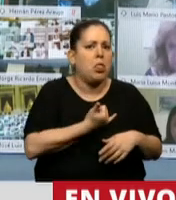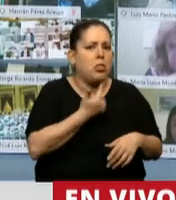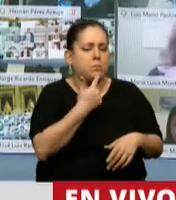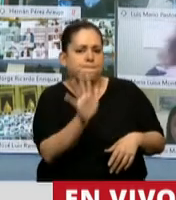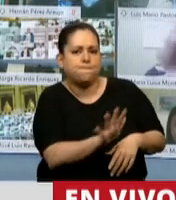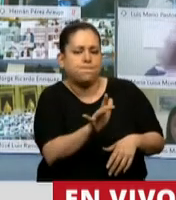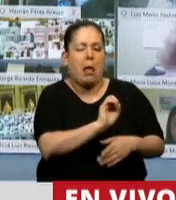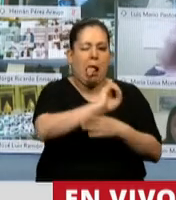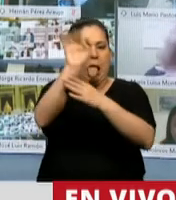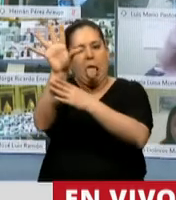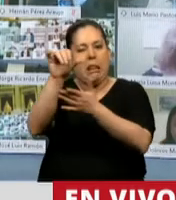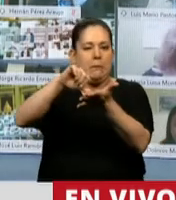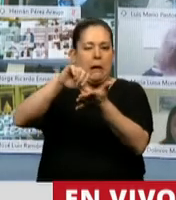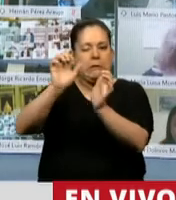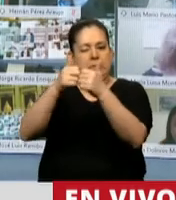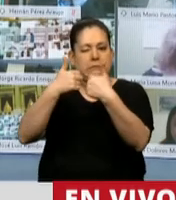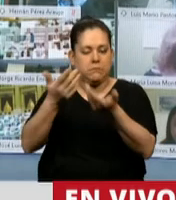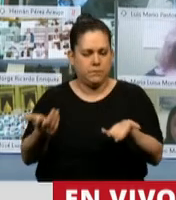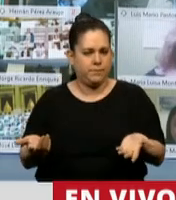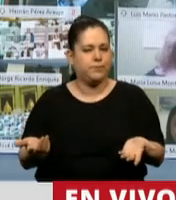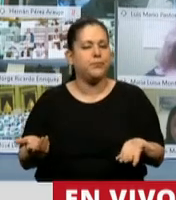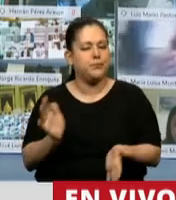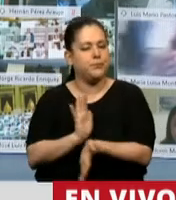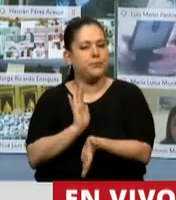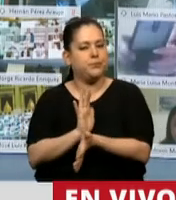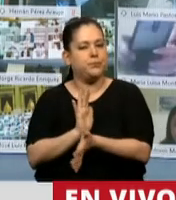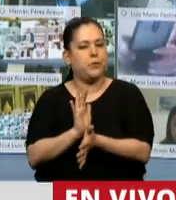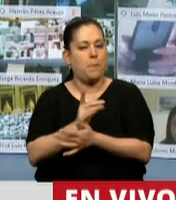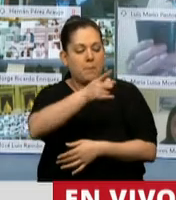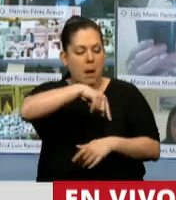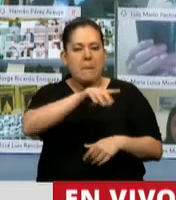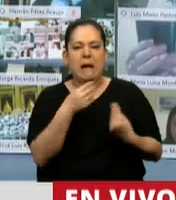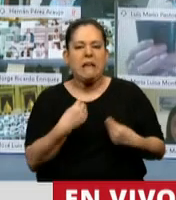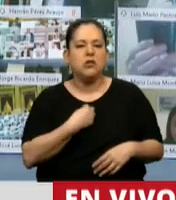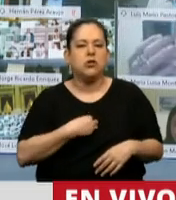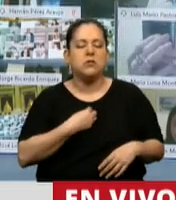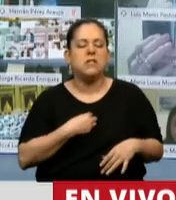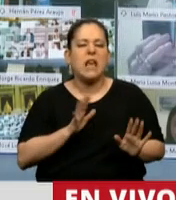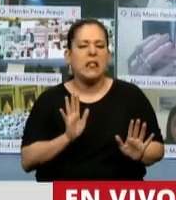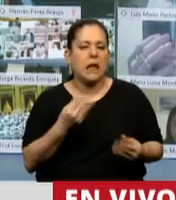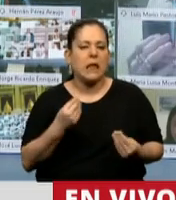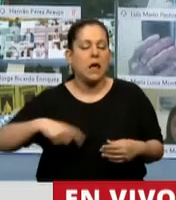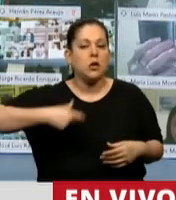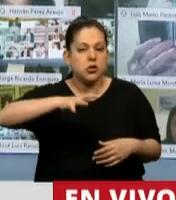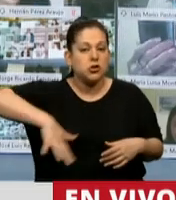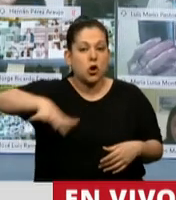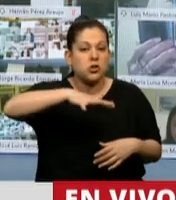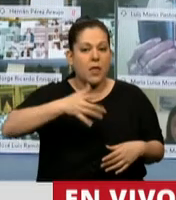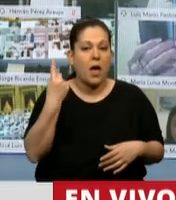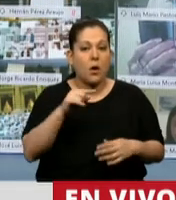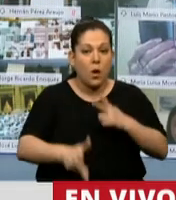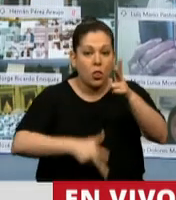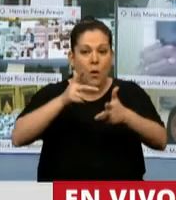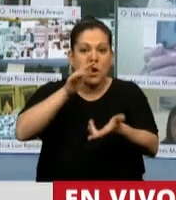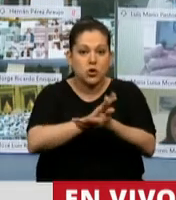sientan que la sociedad cuando se refiere a